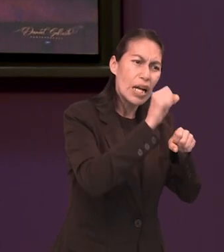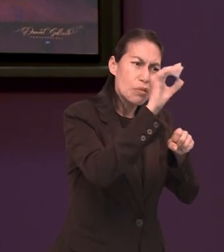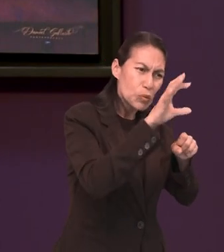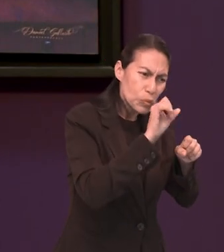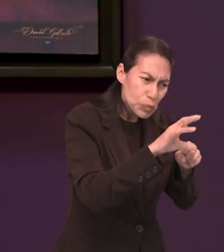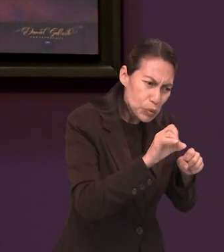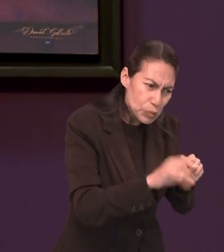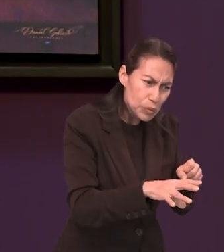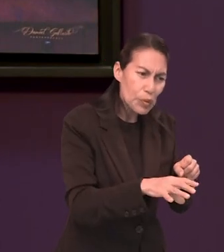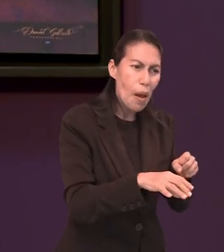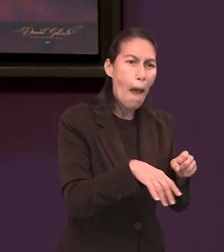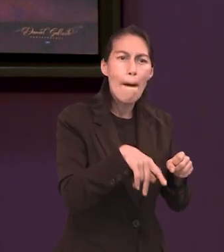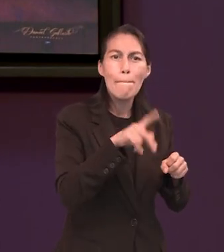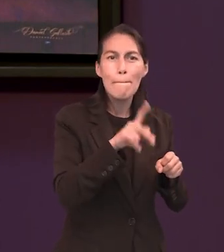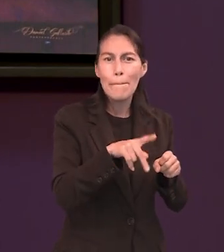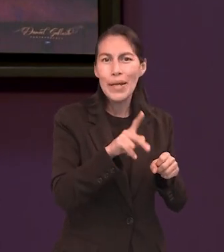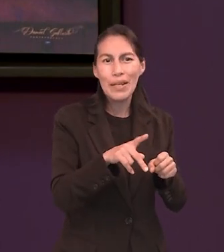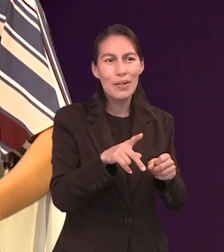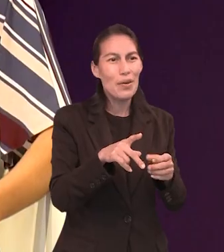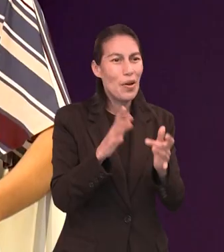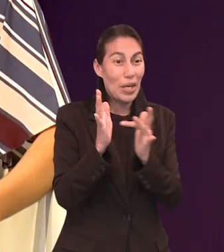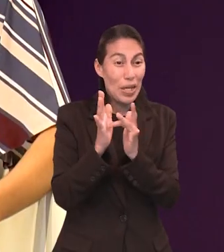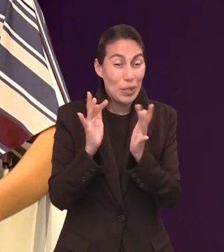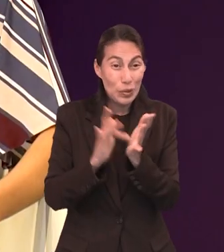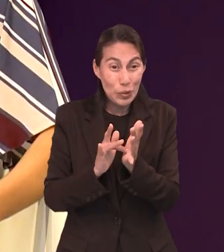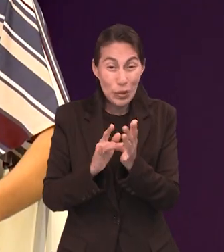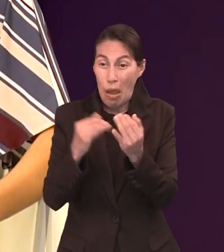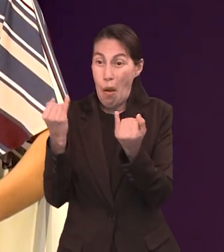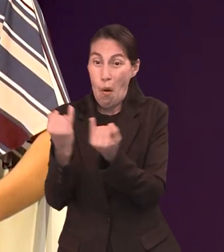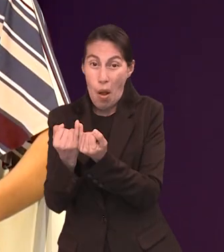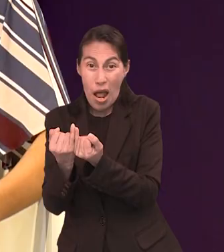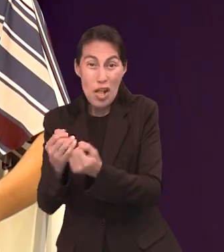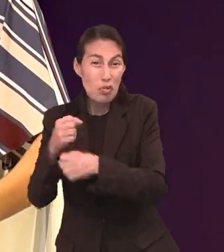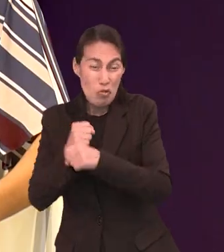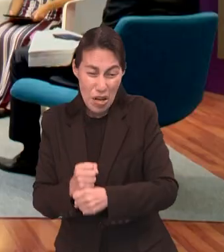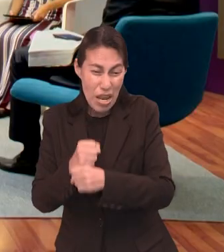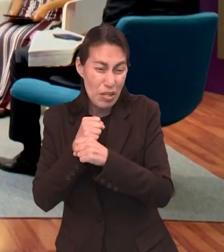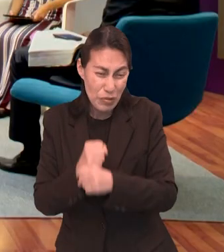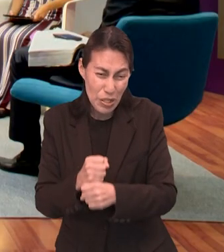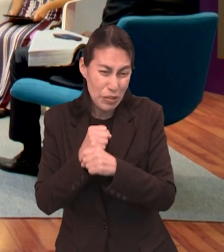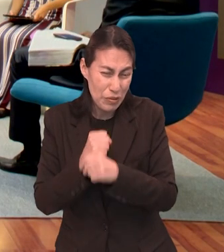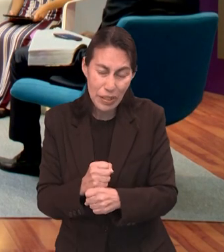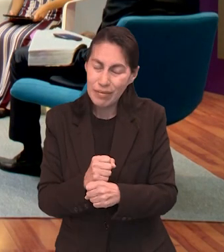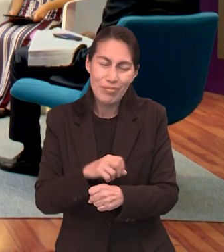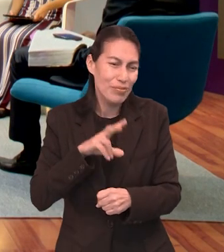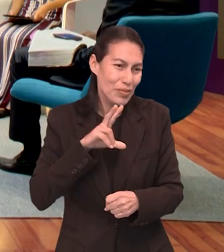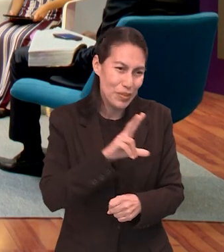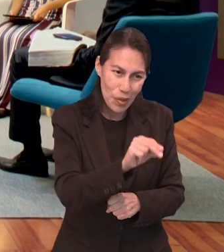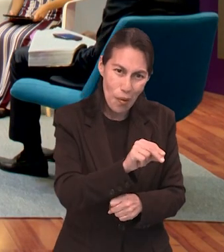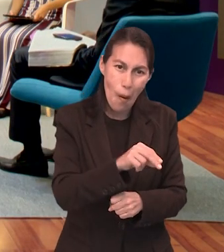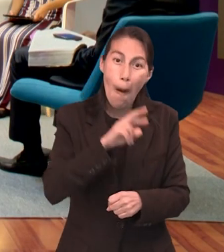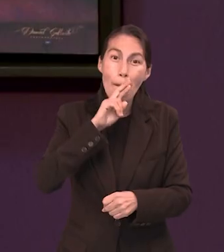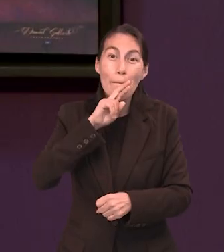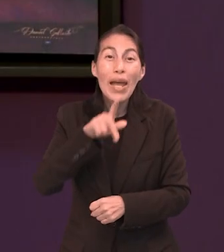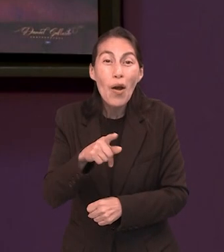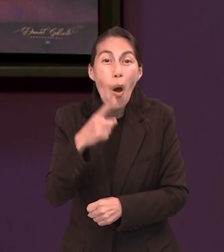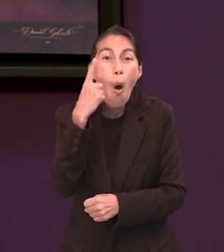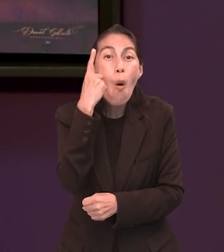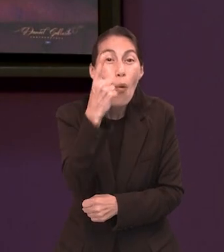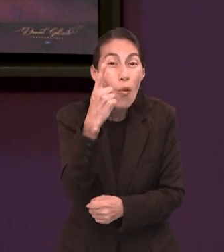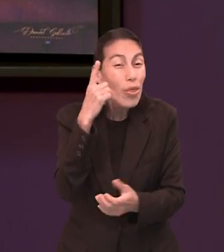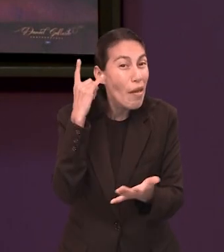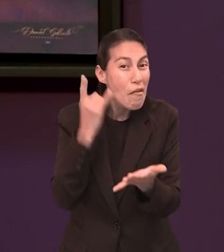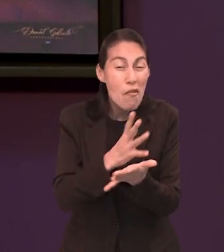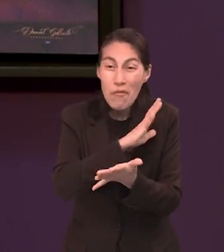Si así fuera, Cristo habría tenido que sufrir muchas veces desde la creación del mundo. Al contrario, ahora al final de los